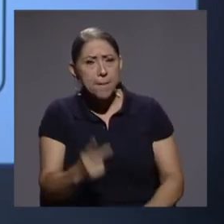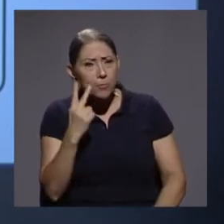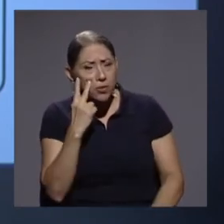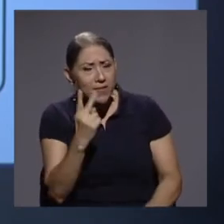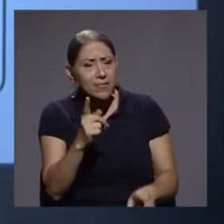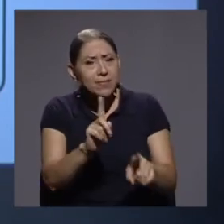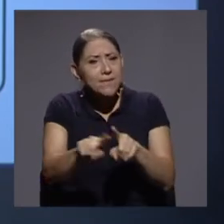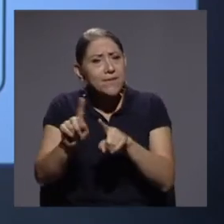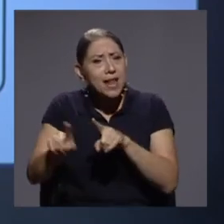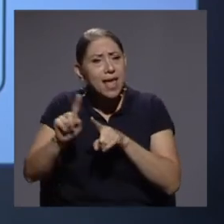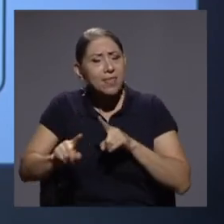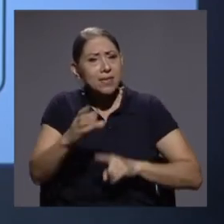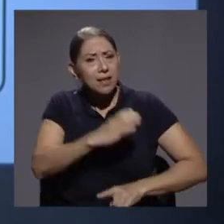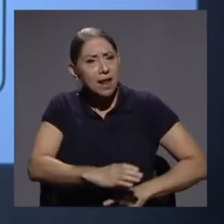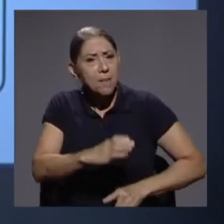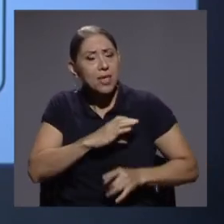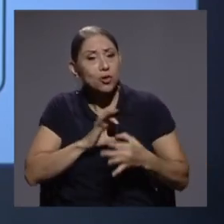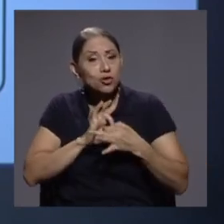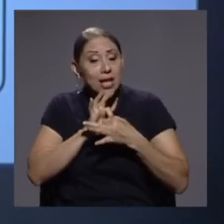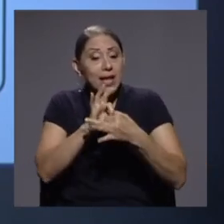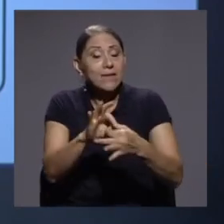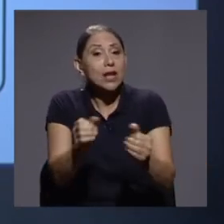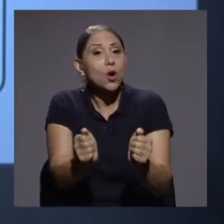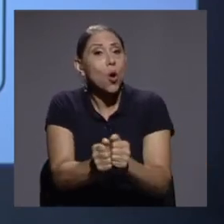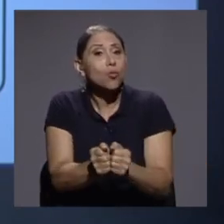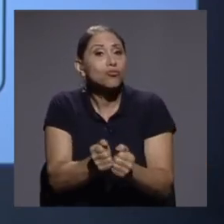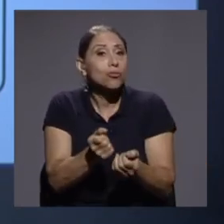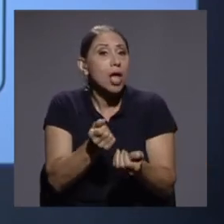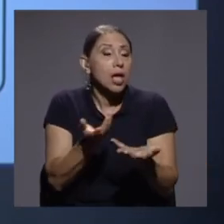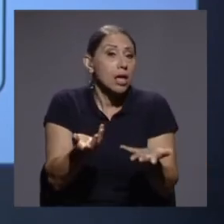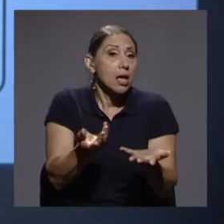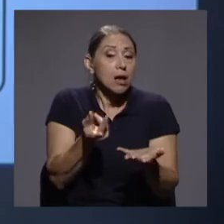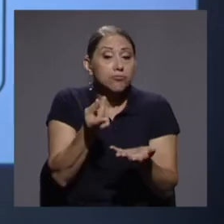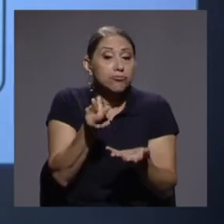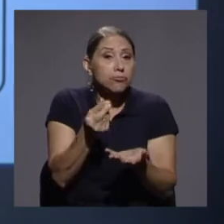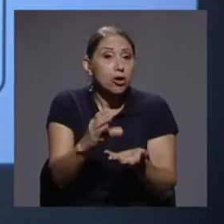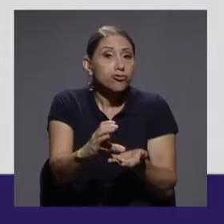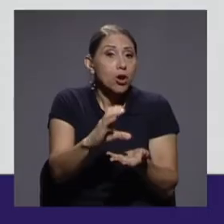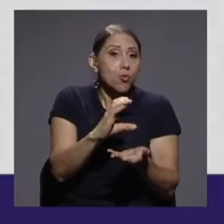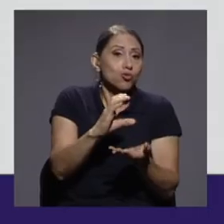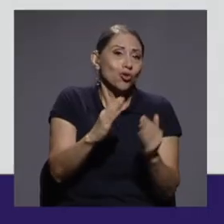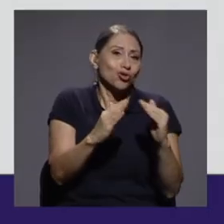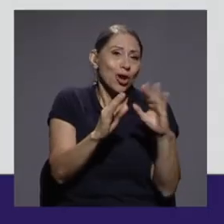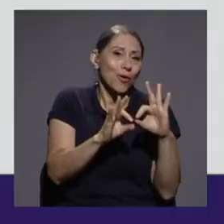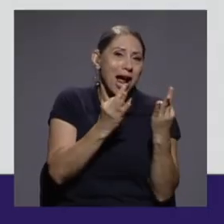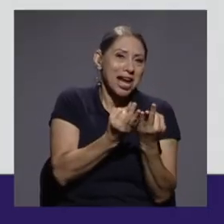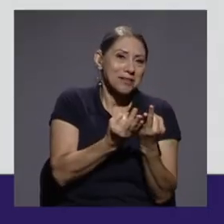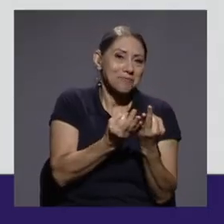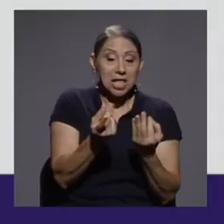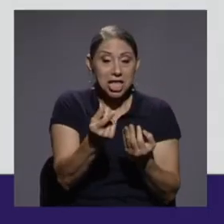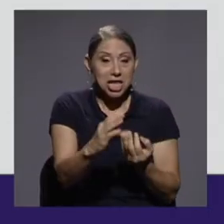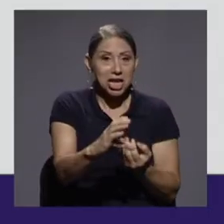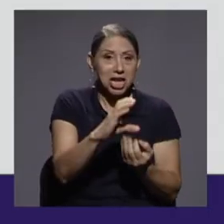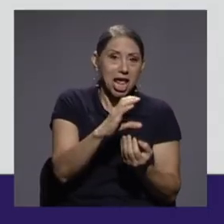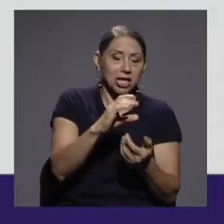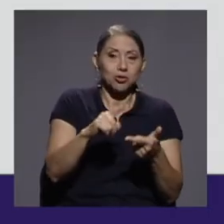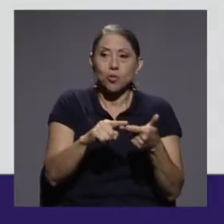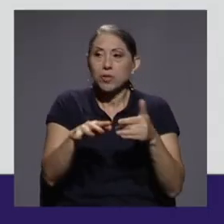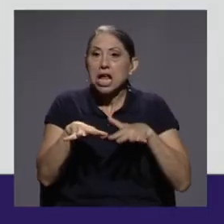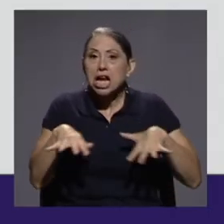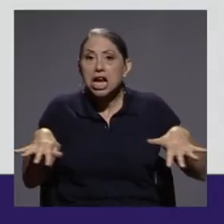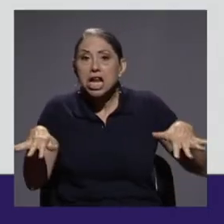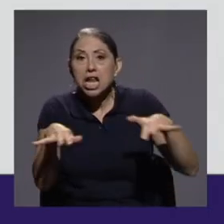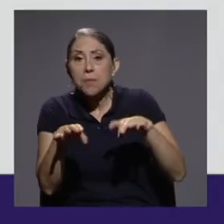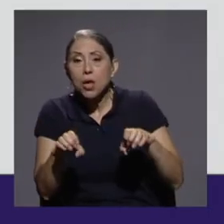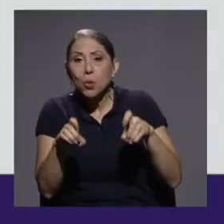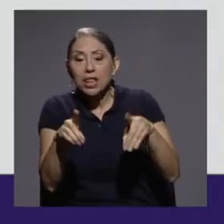serie de elementos que tienen que ver con los recursos del hogar. El ingreso de la familia, el clima educativo, la